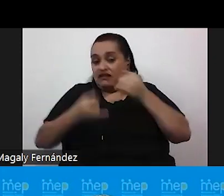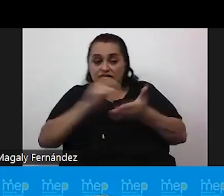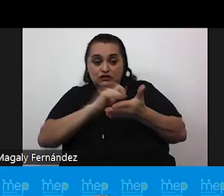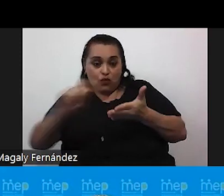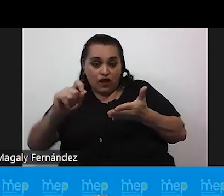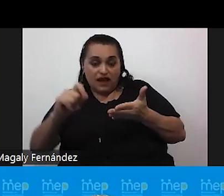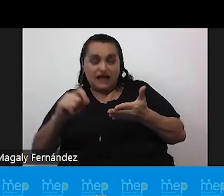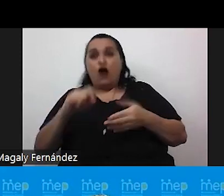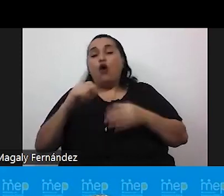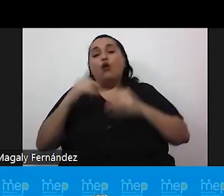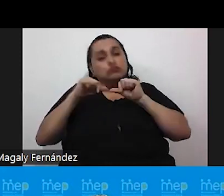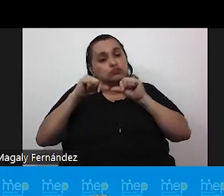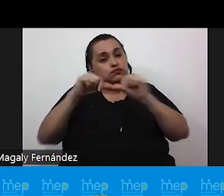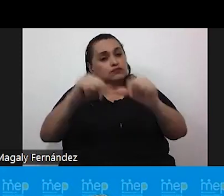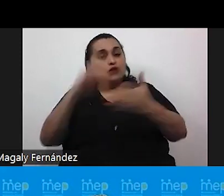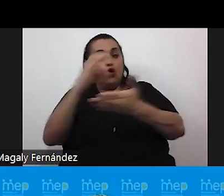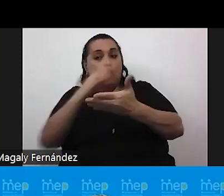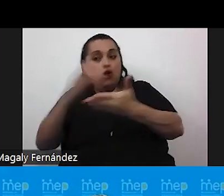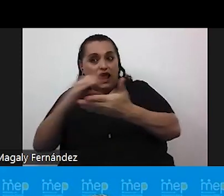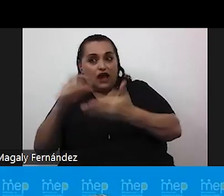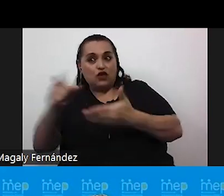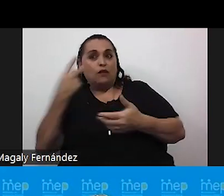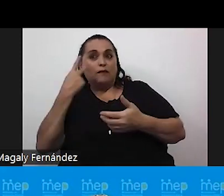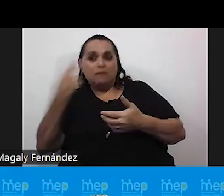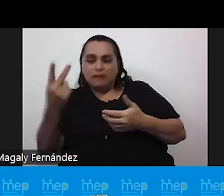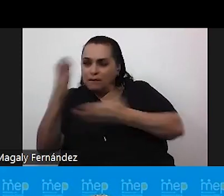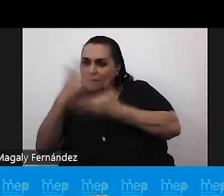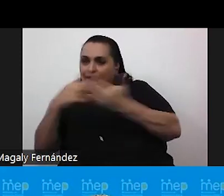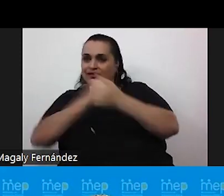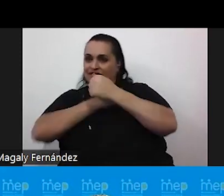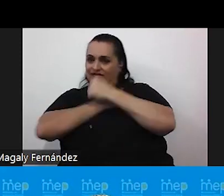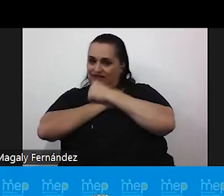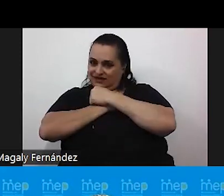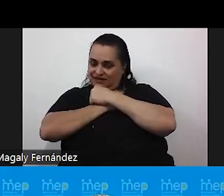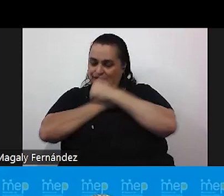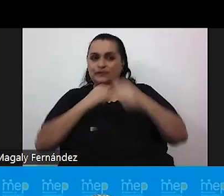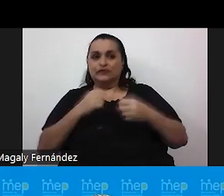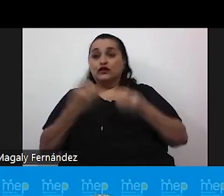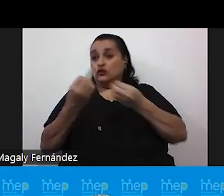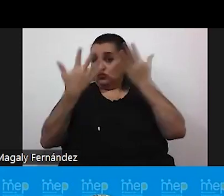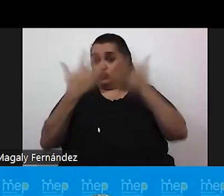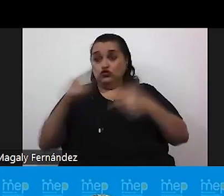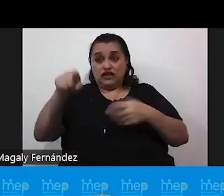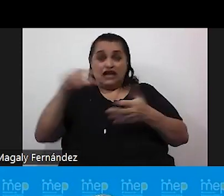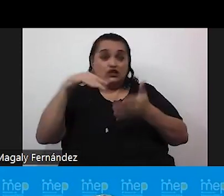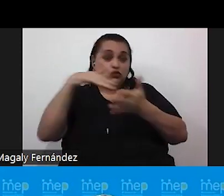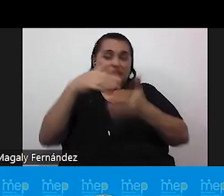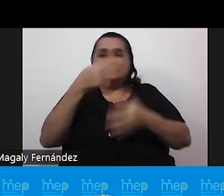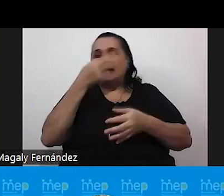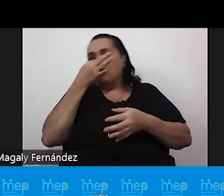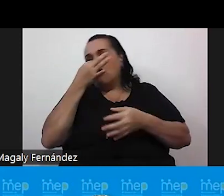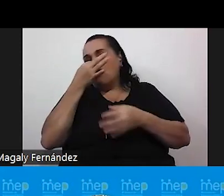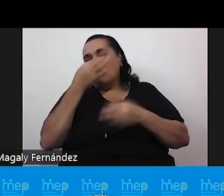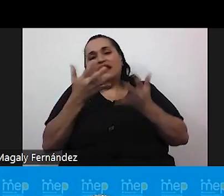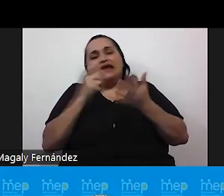la secundaria se empieza a dar la parte afectiva y muchos estudiantes se enamoran quieren regalar una